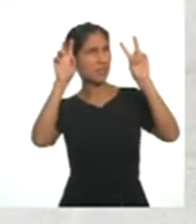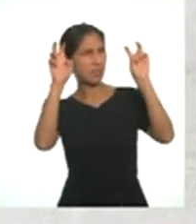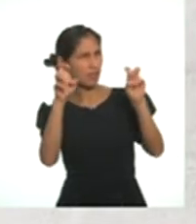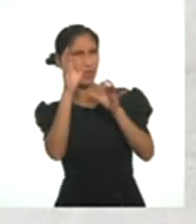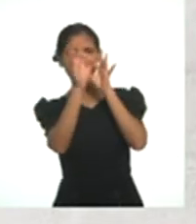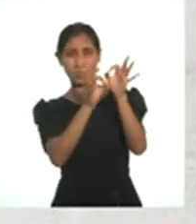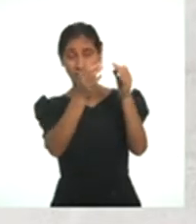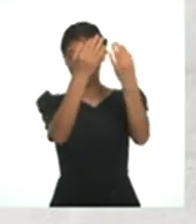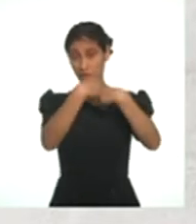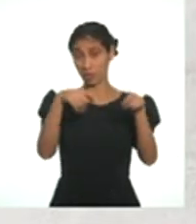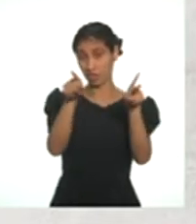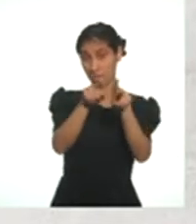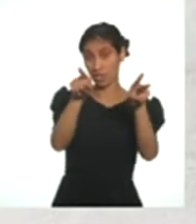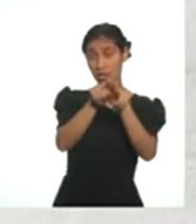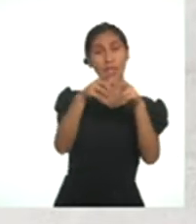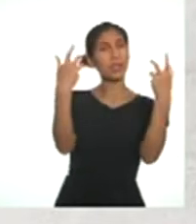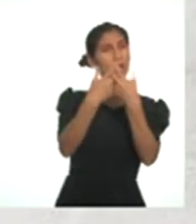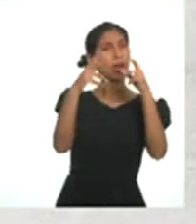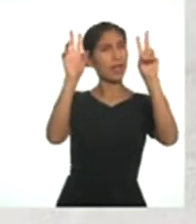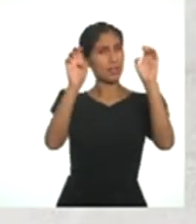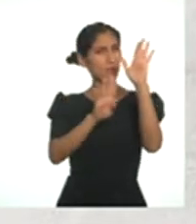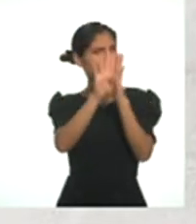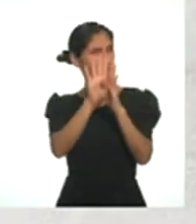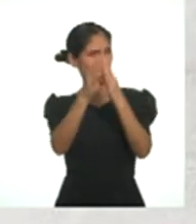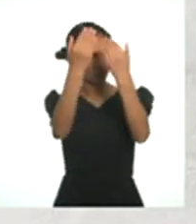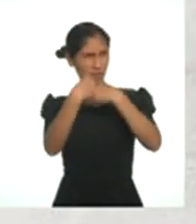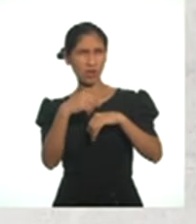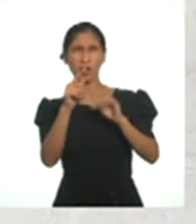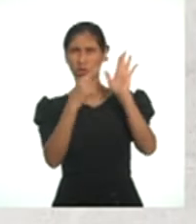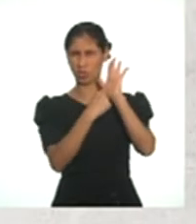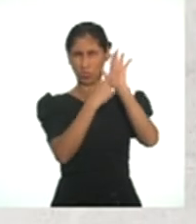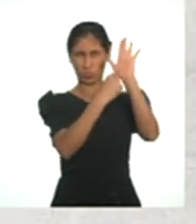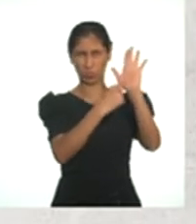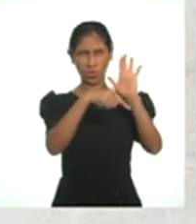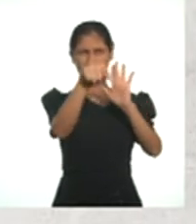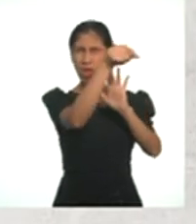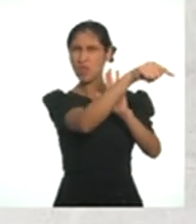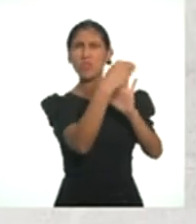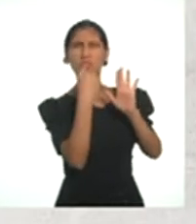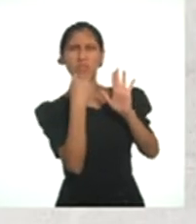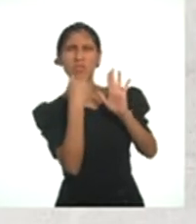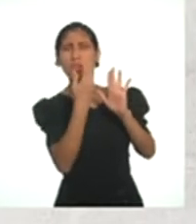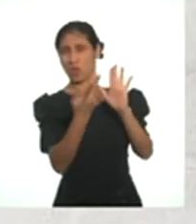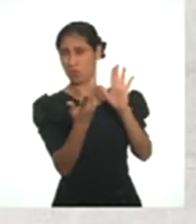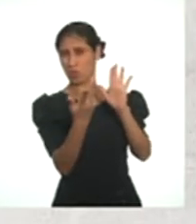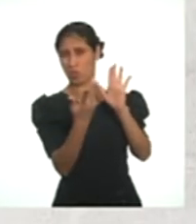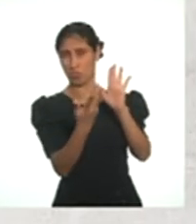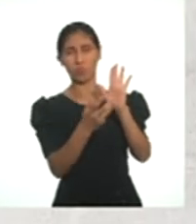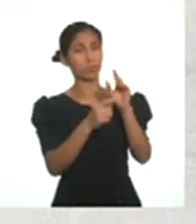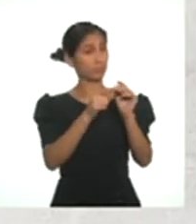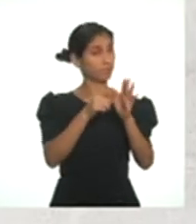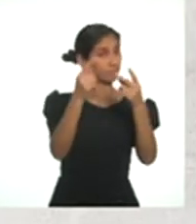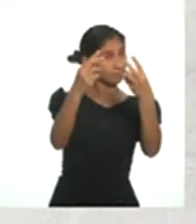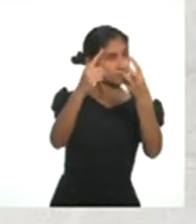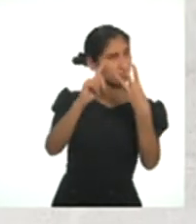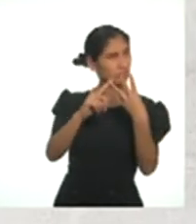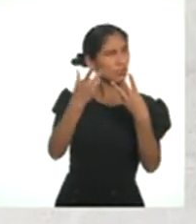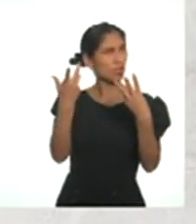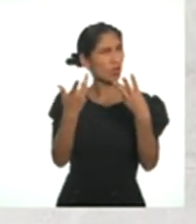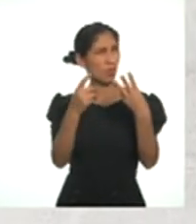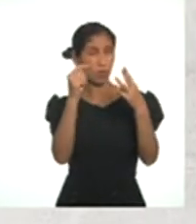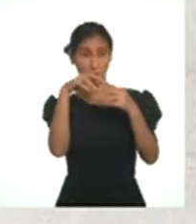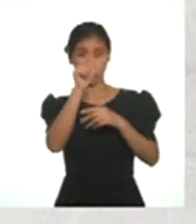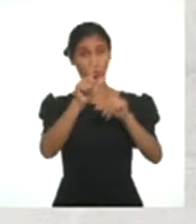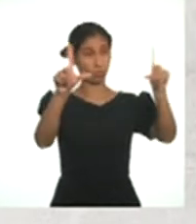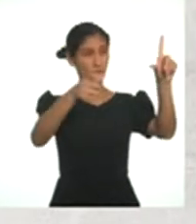¿Está referido al tema a desarrollar? ¿A quién está dirigido y para qué? Es decir, ¿el destinatario o el público? ¿Y qué se quiere